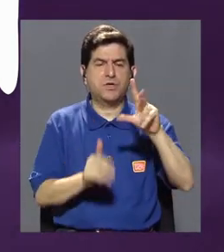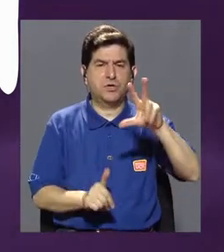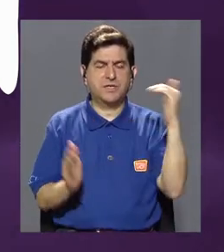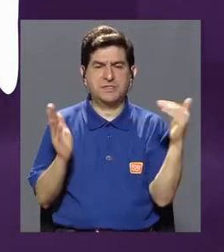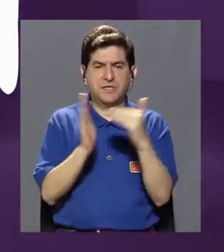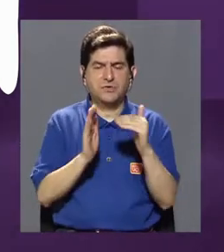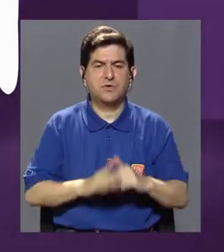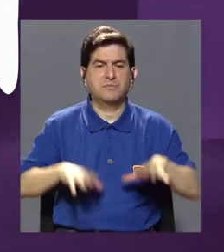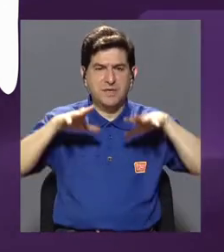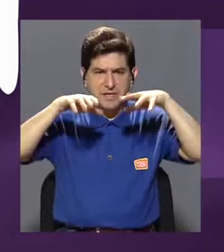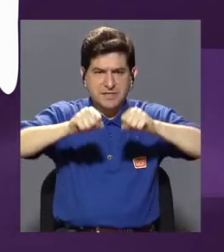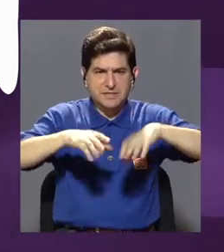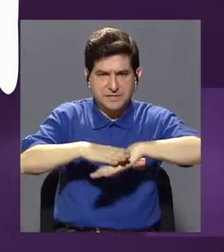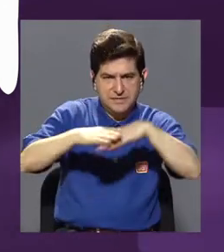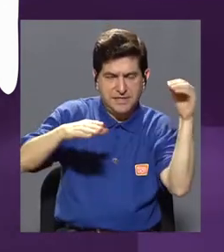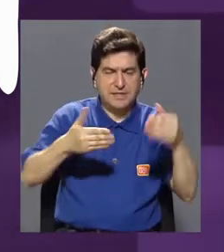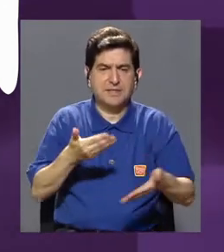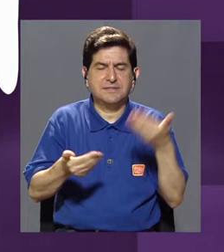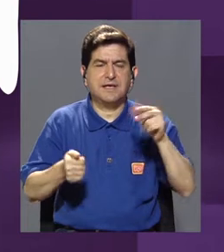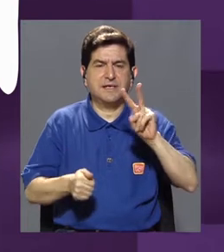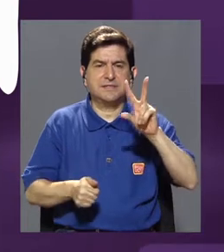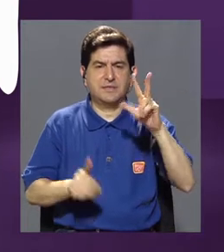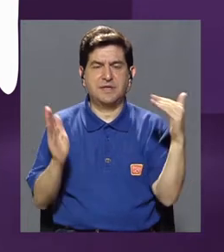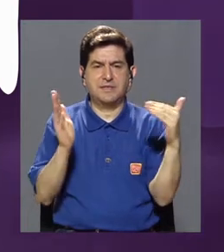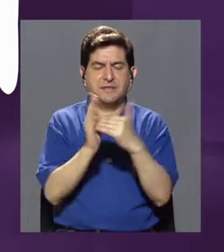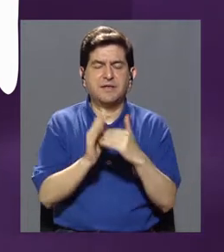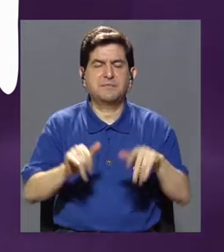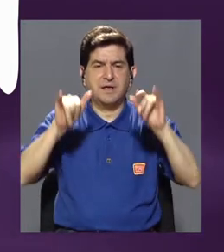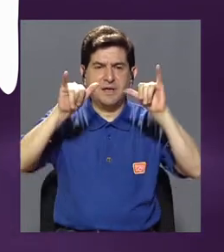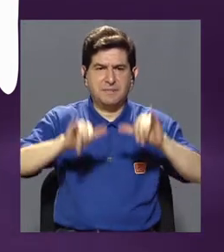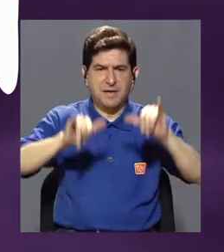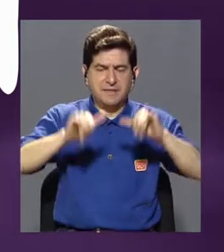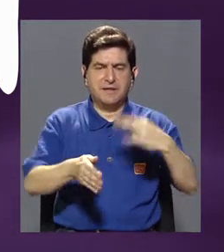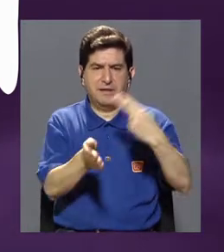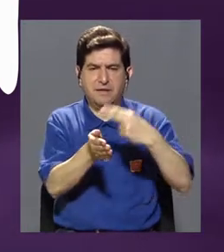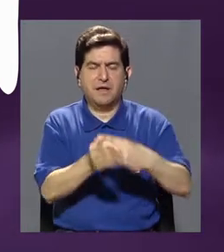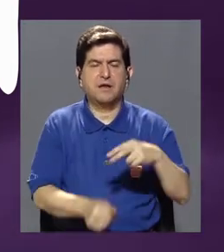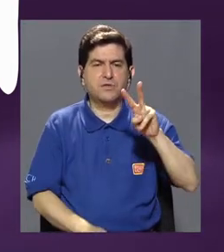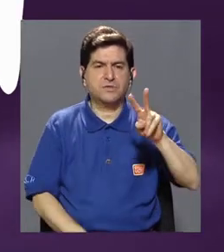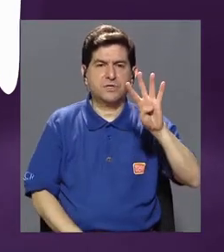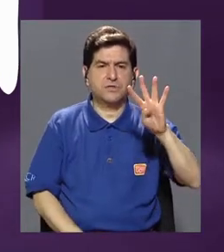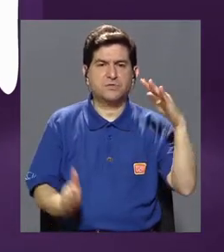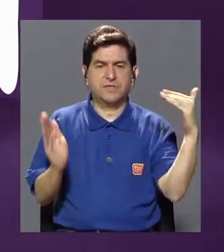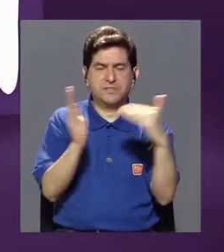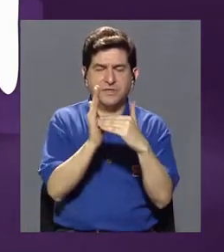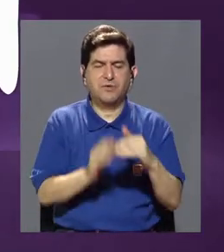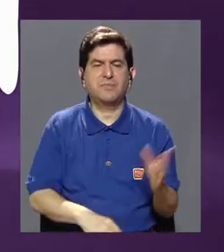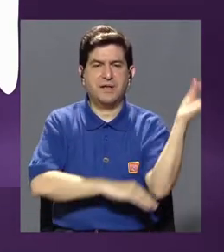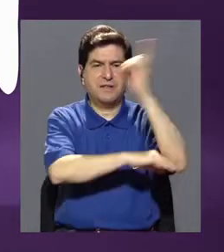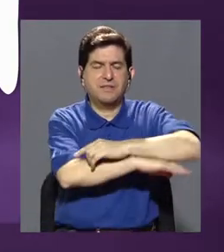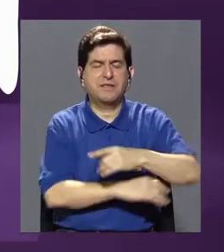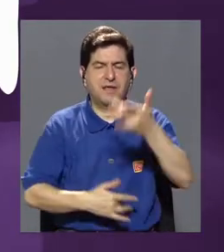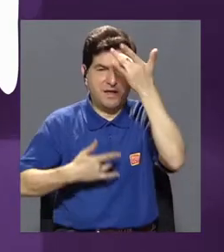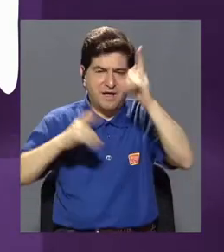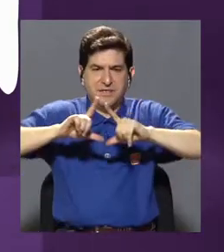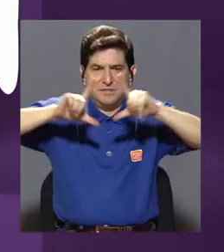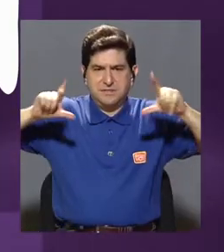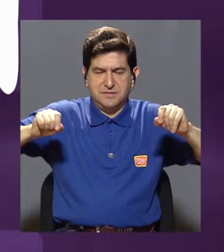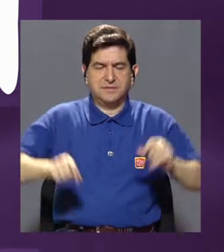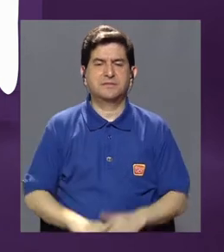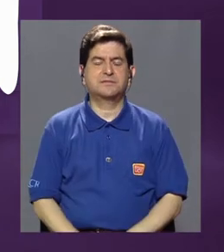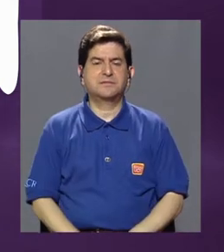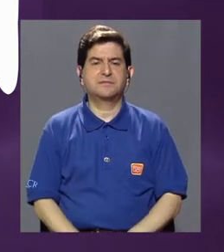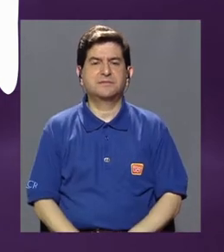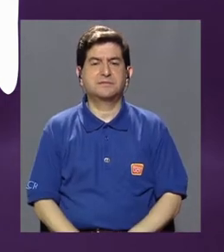atendió 1.300.000 consultas externas, casi 23.000 internamientos y 245.000 días de